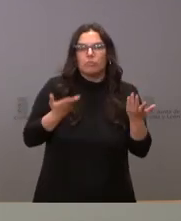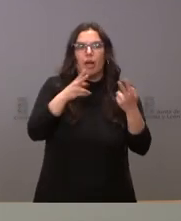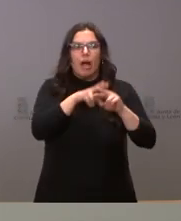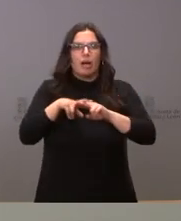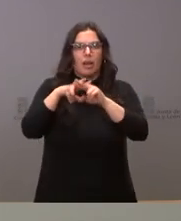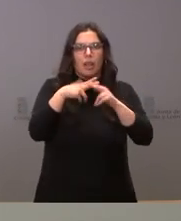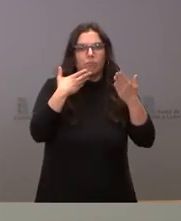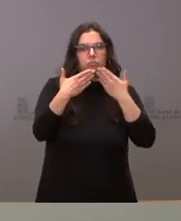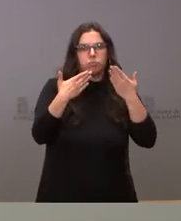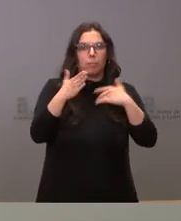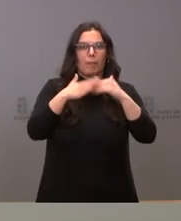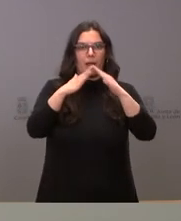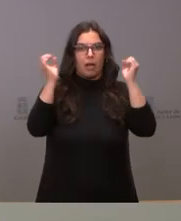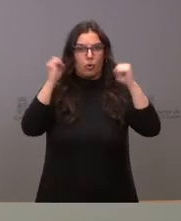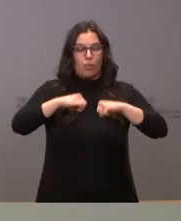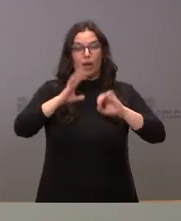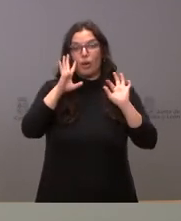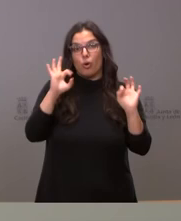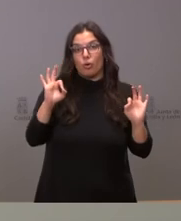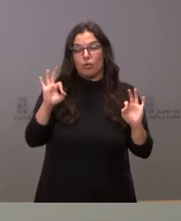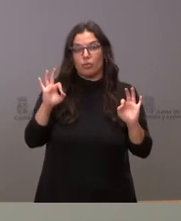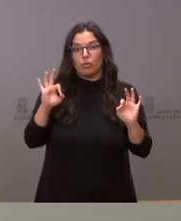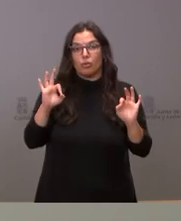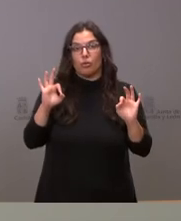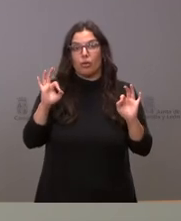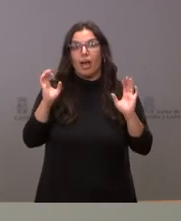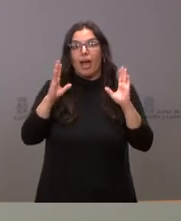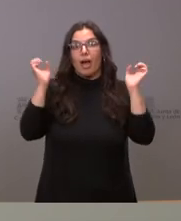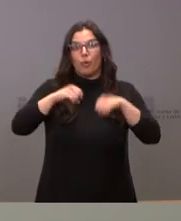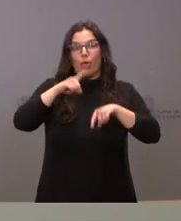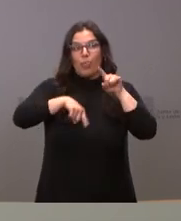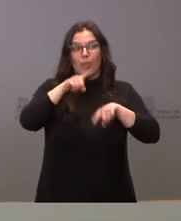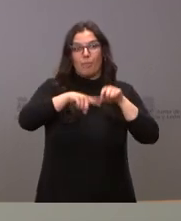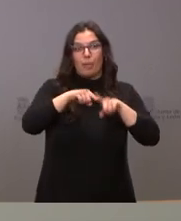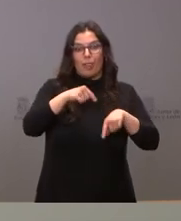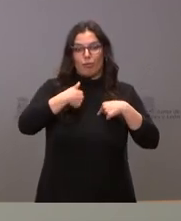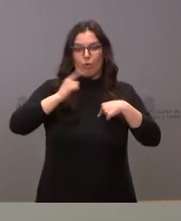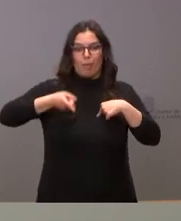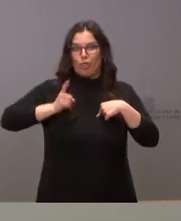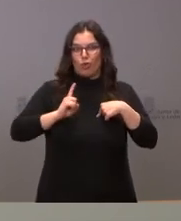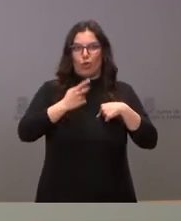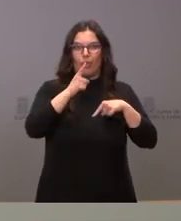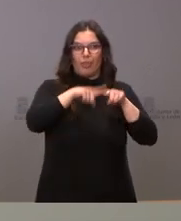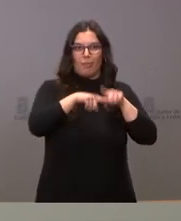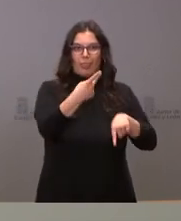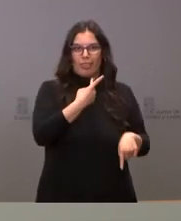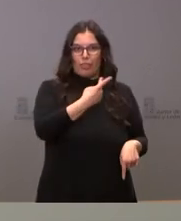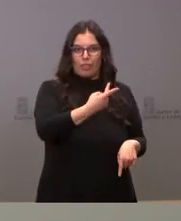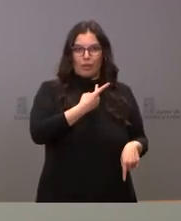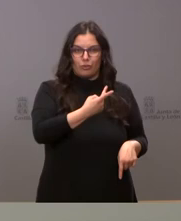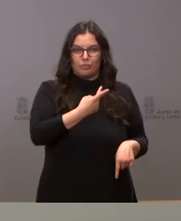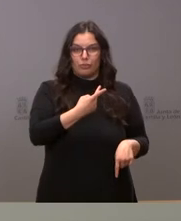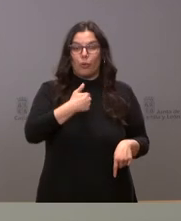y acordar lógicamente el acuerdo depende de dos partes no solamente de una y el momento del acuerdo pues no lo podemos